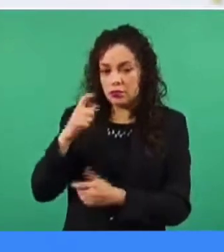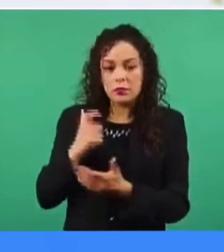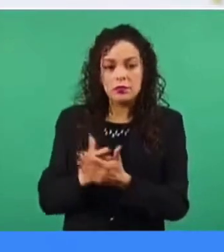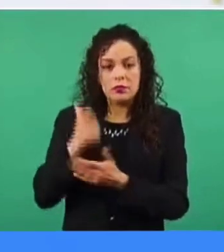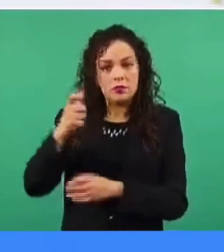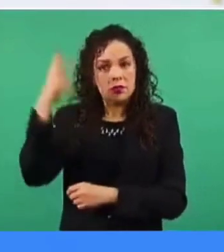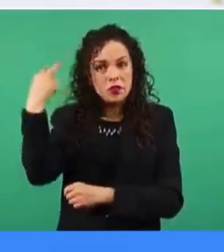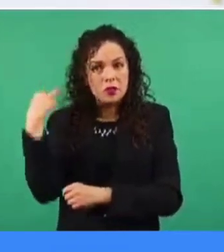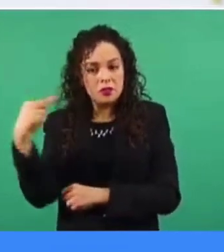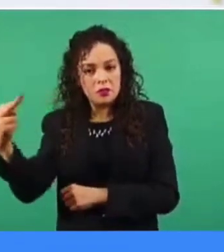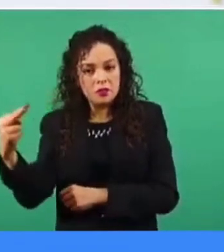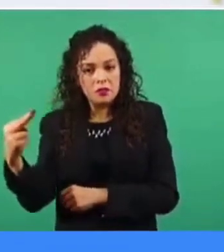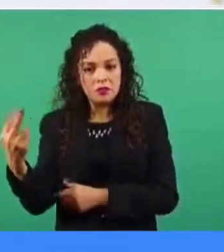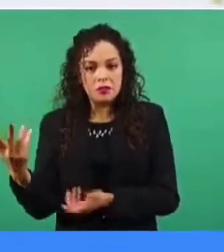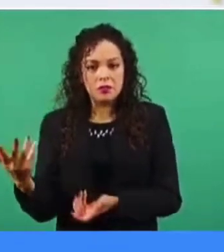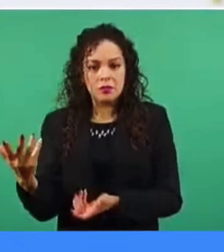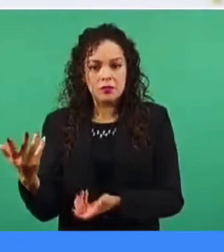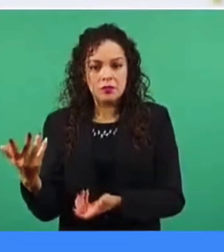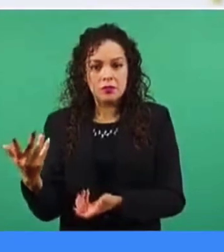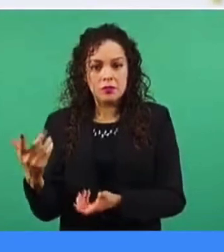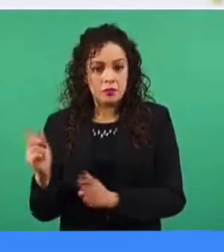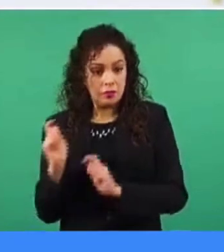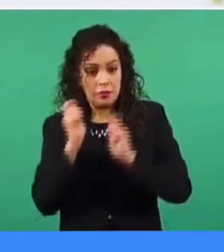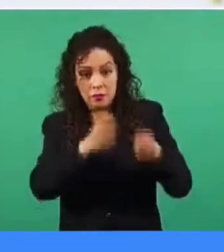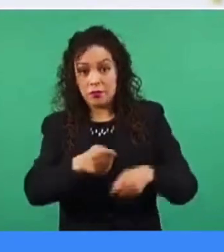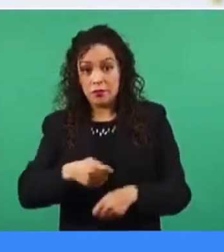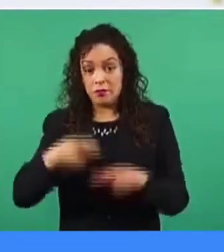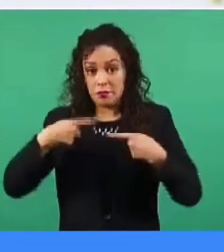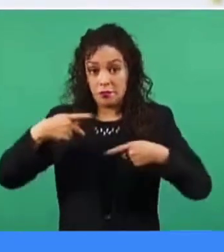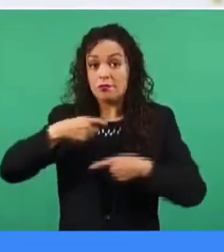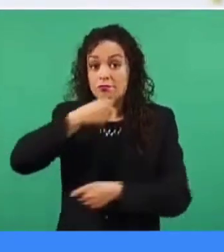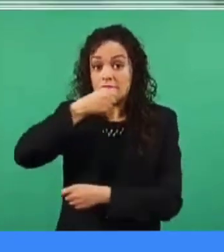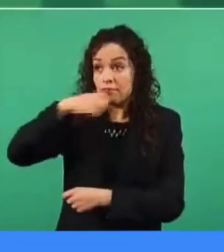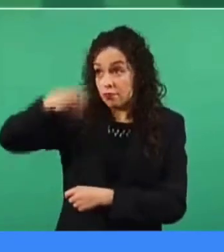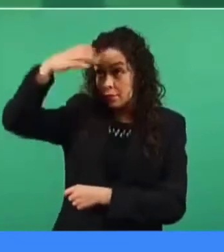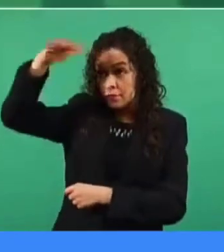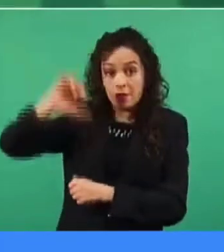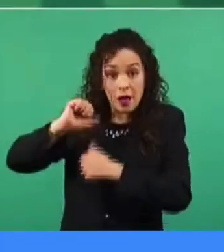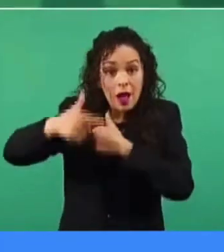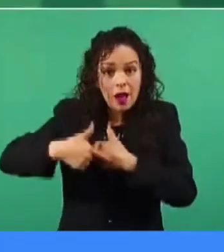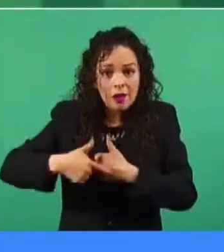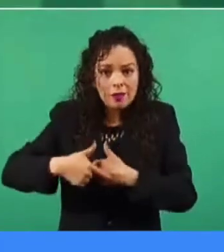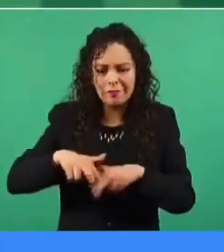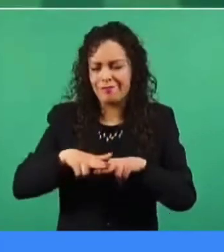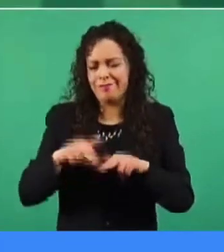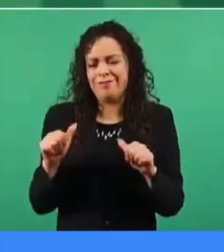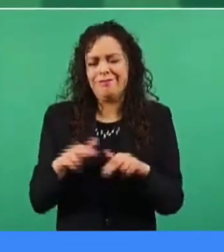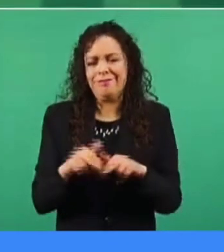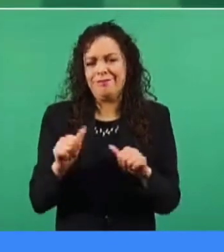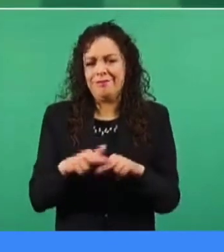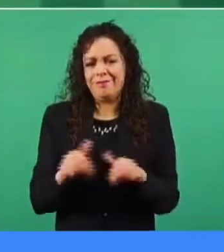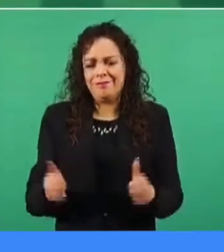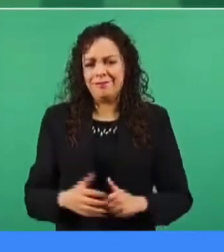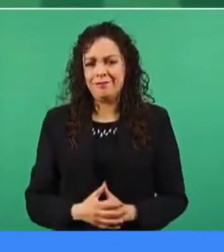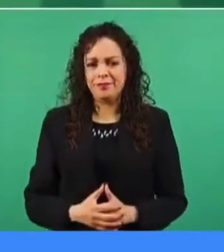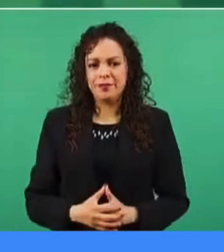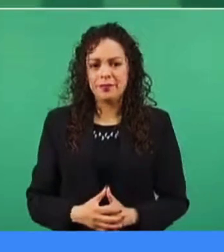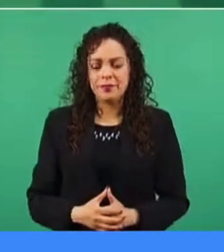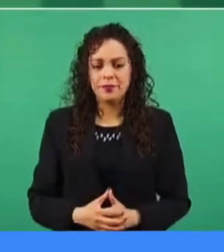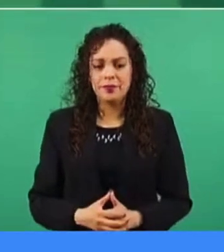al adulto mayor no le llegaba nada, usaban nada más